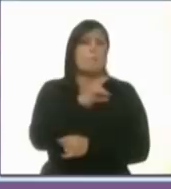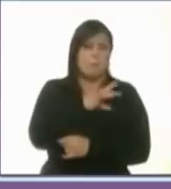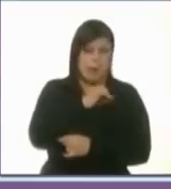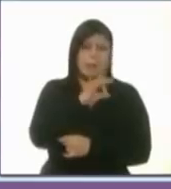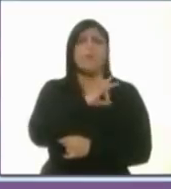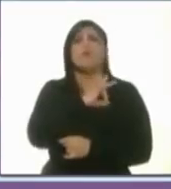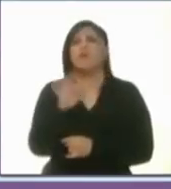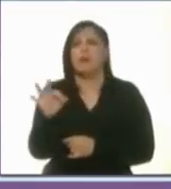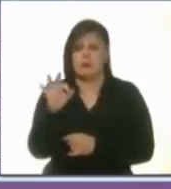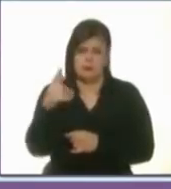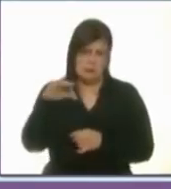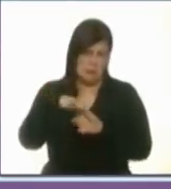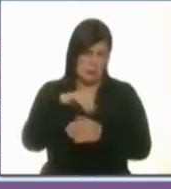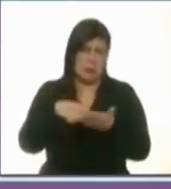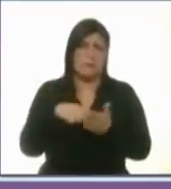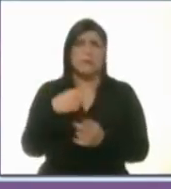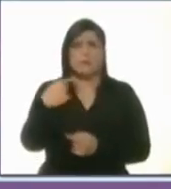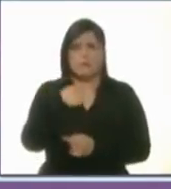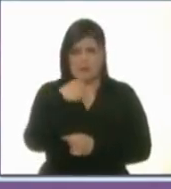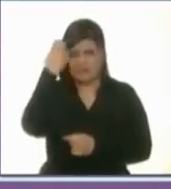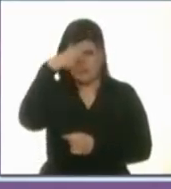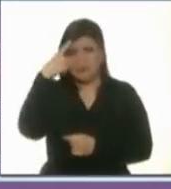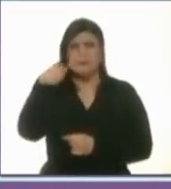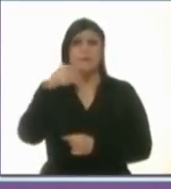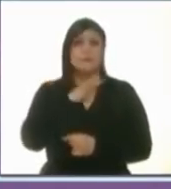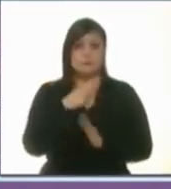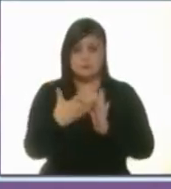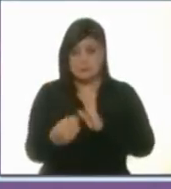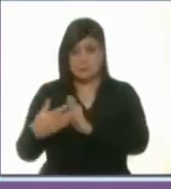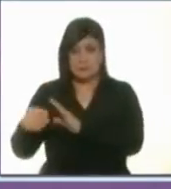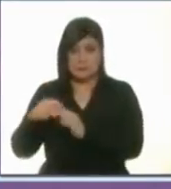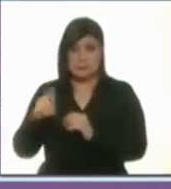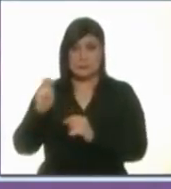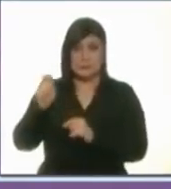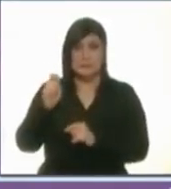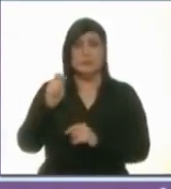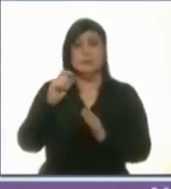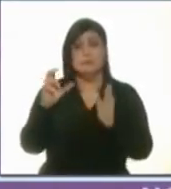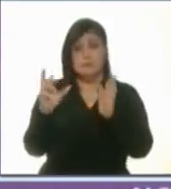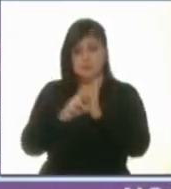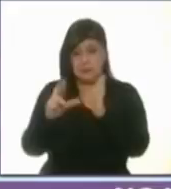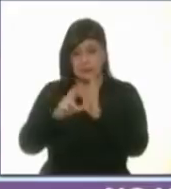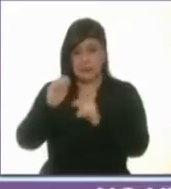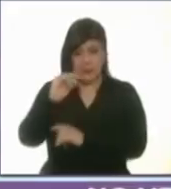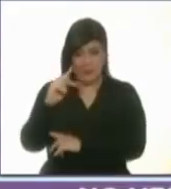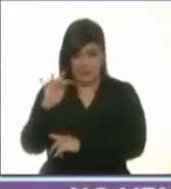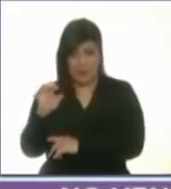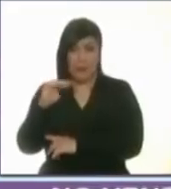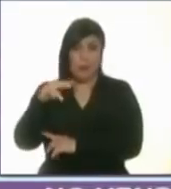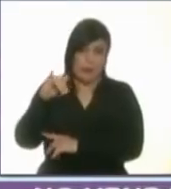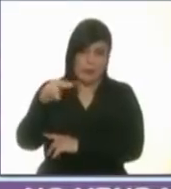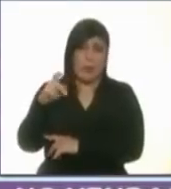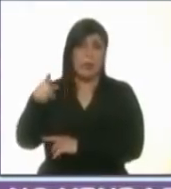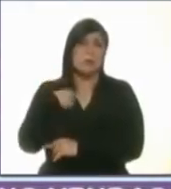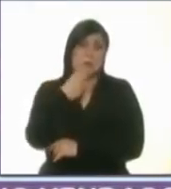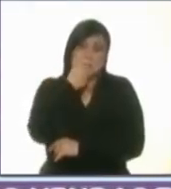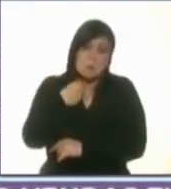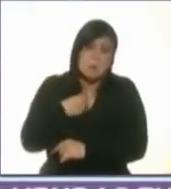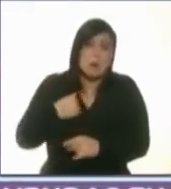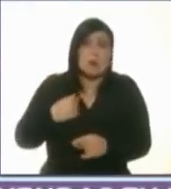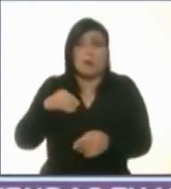por Miquel Arriola. Que tengan copia de tu credencial de elector no significa que tengas que votar por ellos.